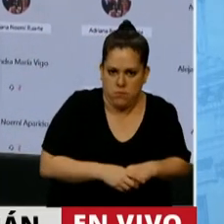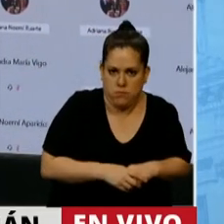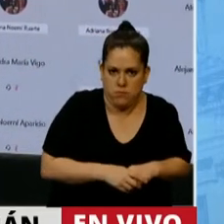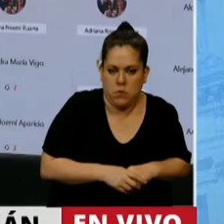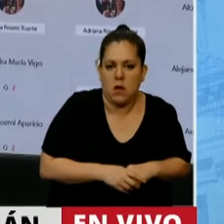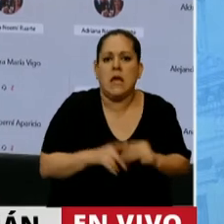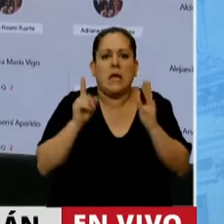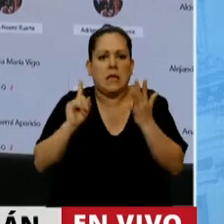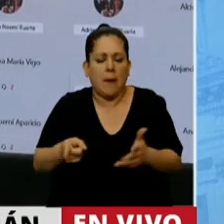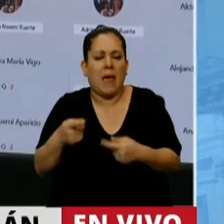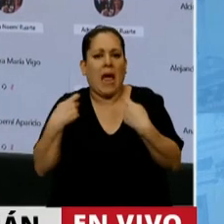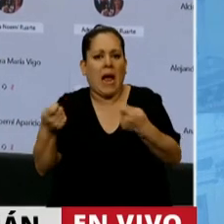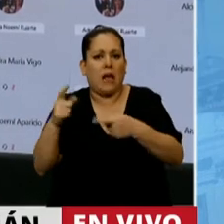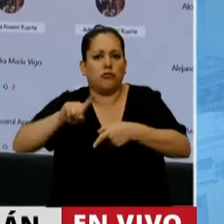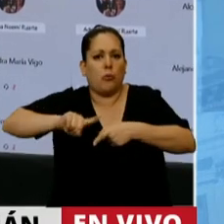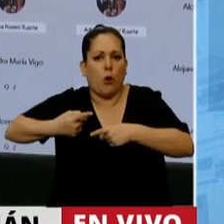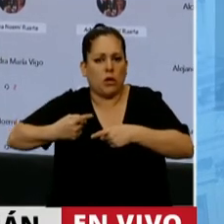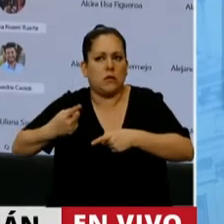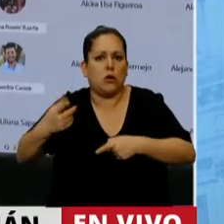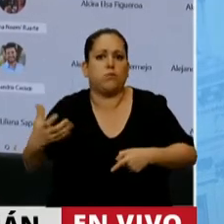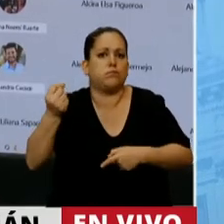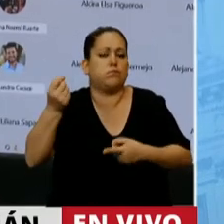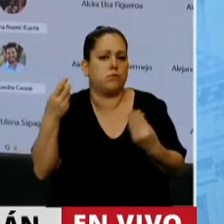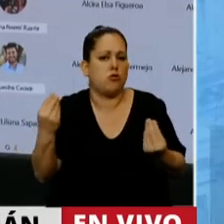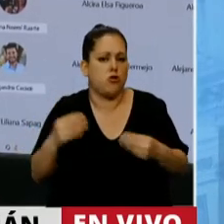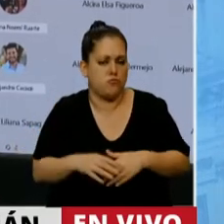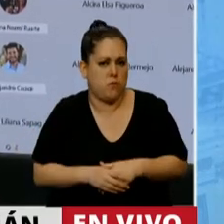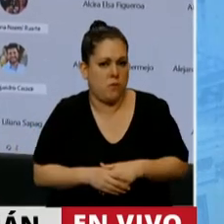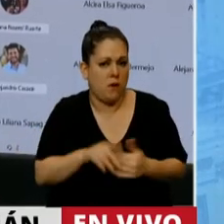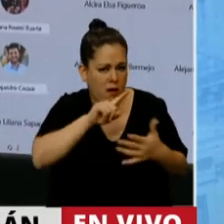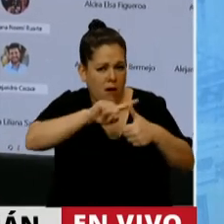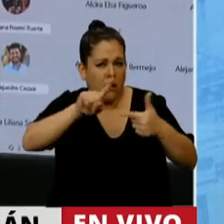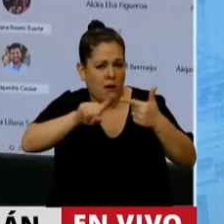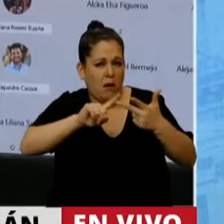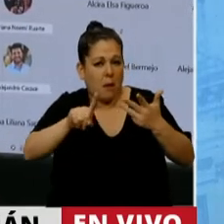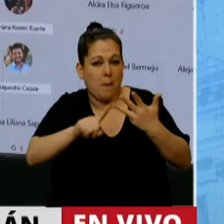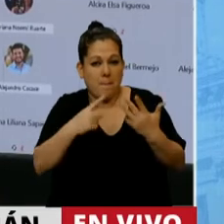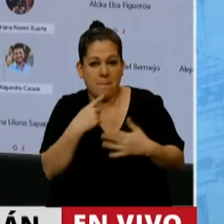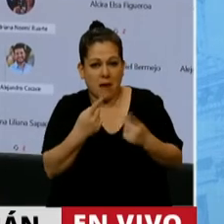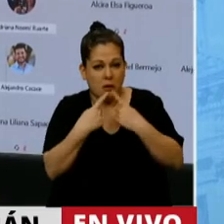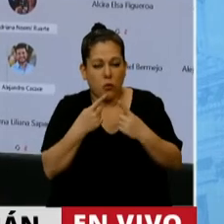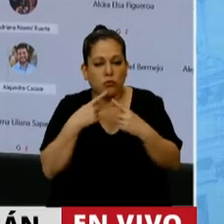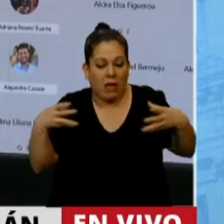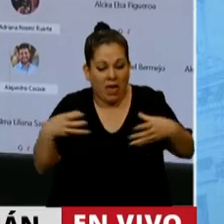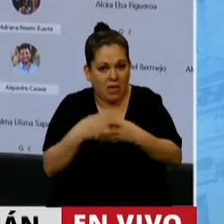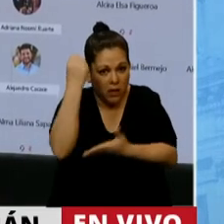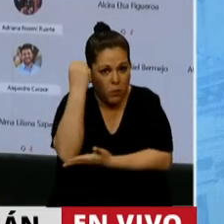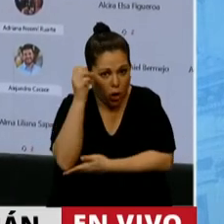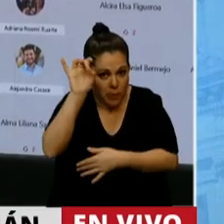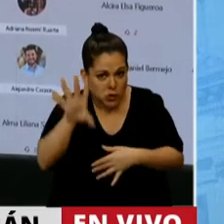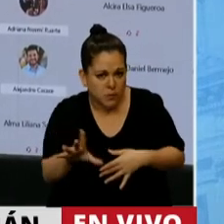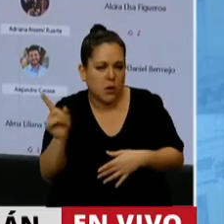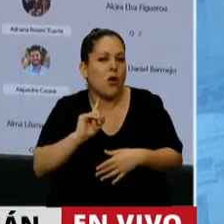reducir el gasto político. Y esta respuesta, señor presidente, no viene solamente de un equipo económico, tiene que venir del sector